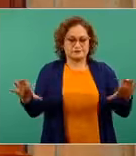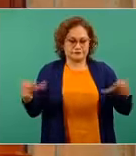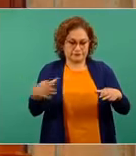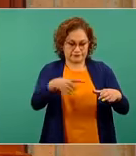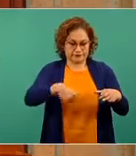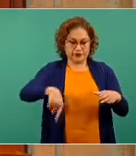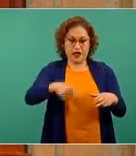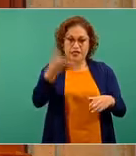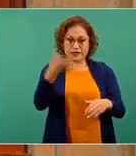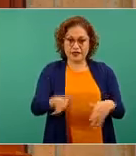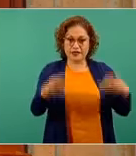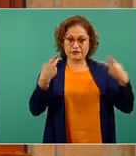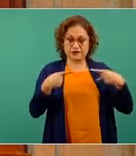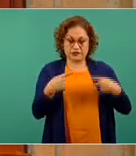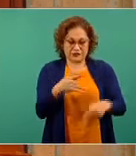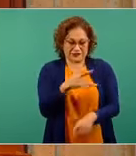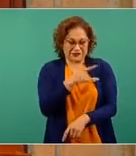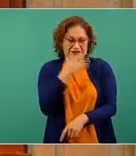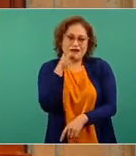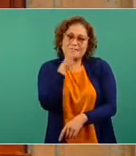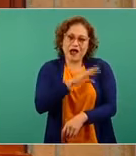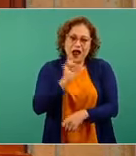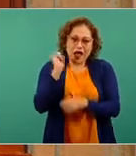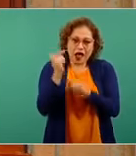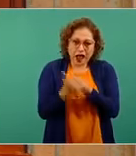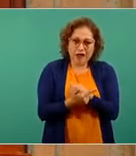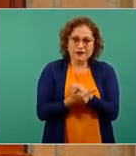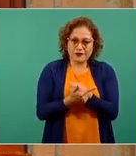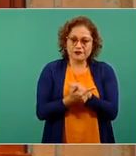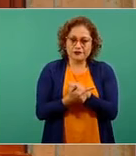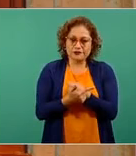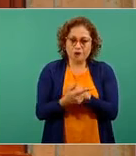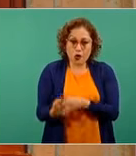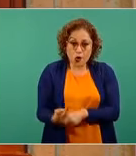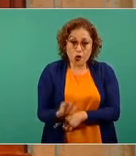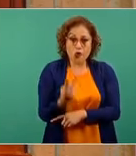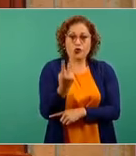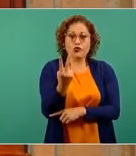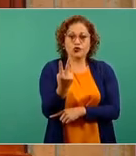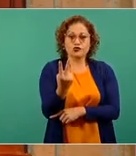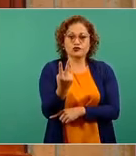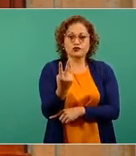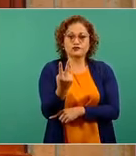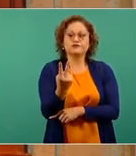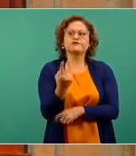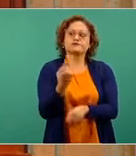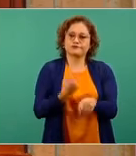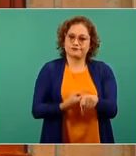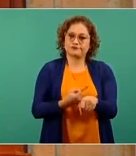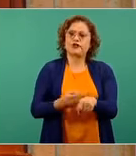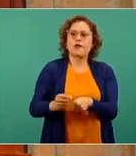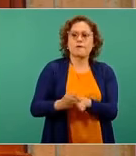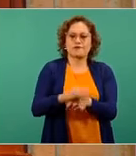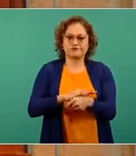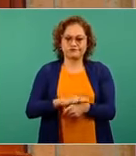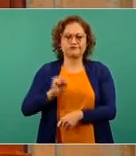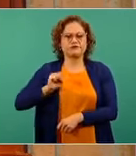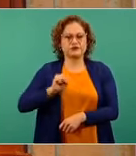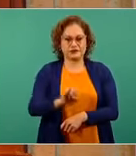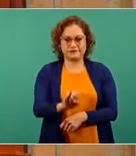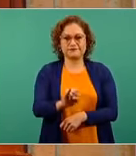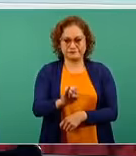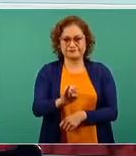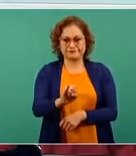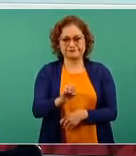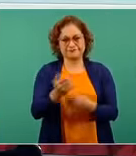presentando signos y síntomas respiratorios, dos de ellas la causa es el virus SARS-CoV-2 y